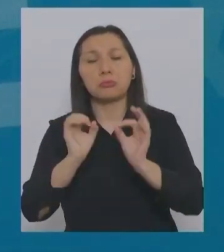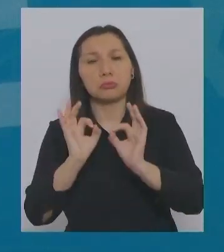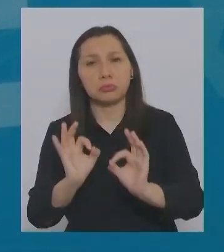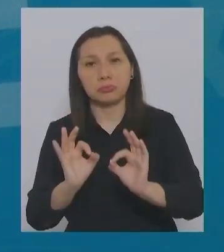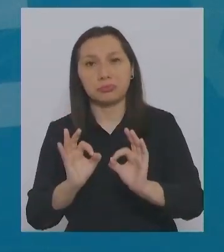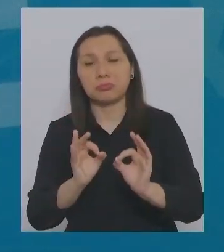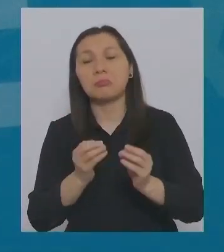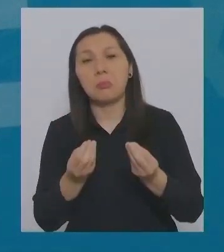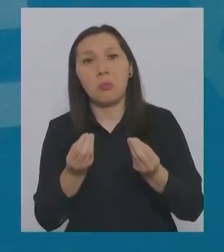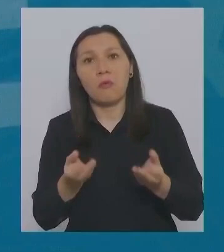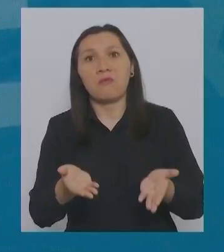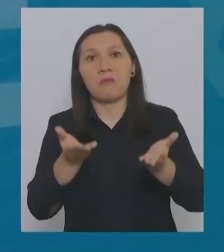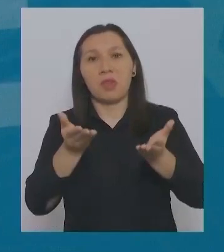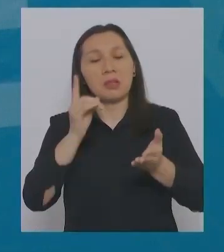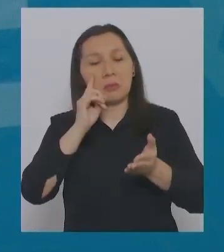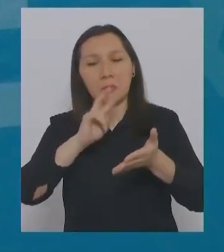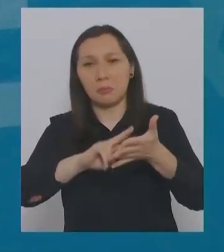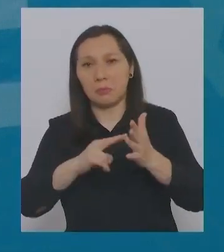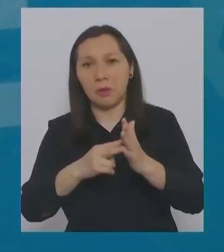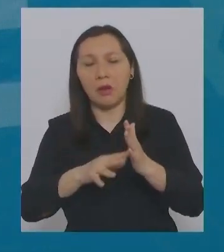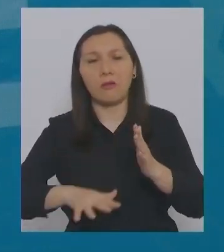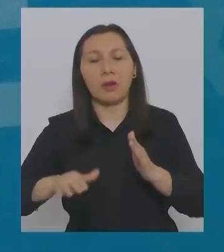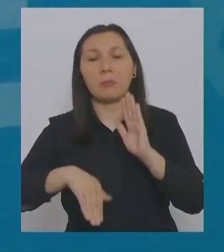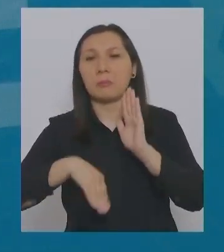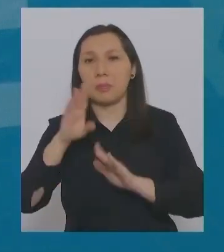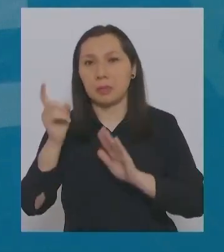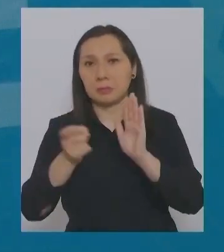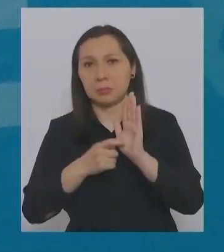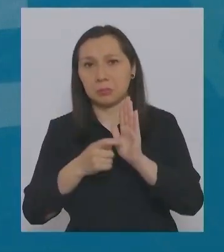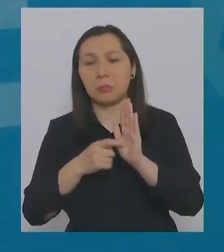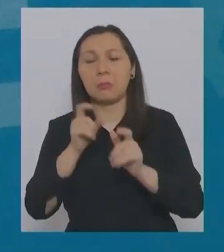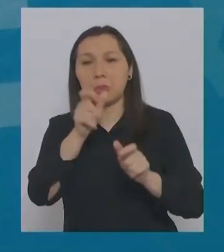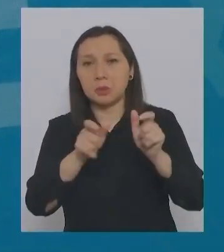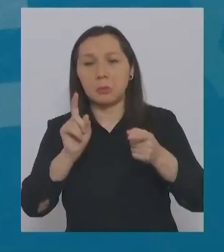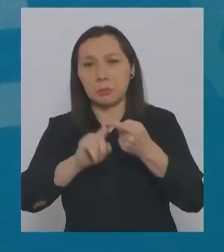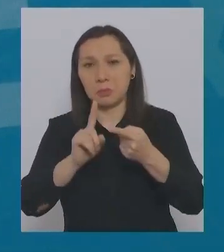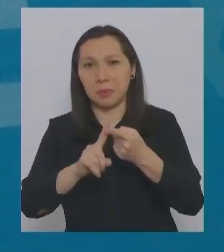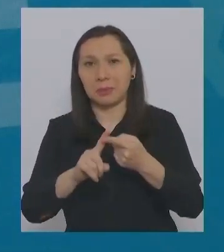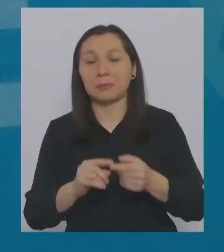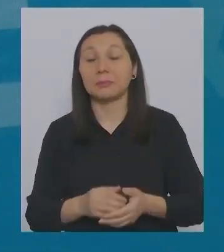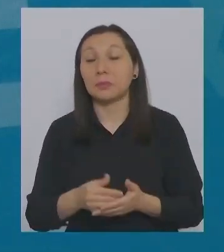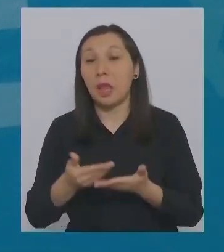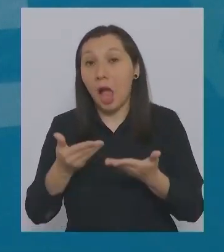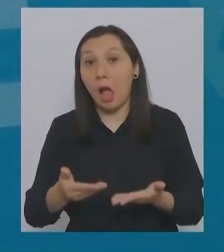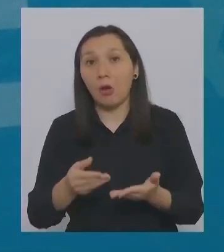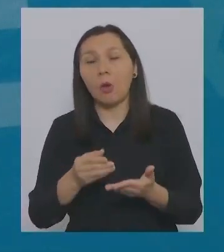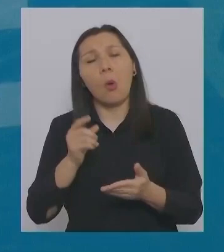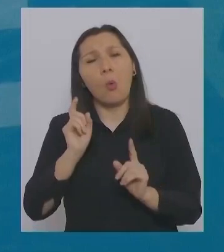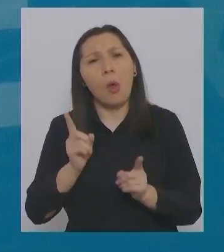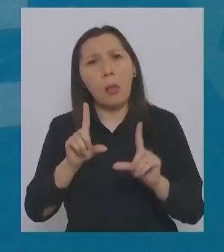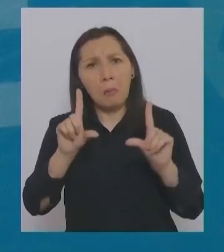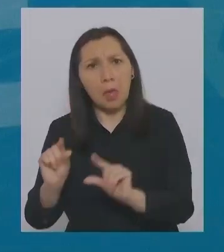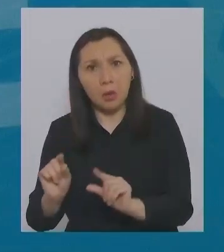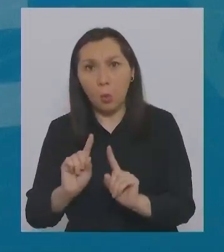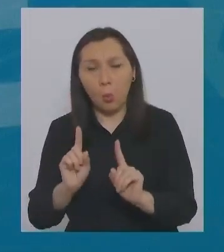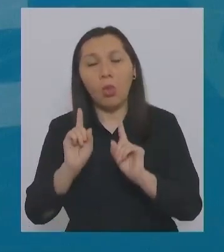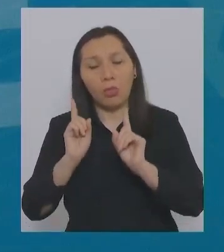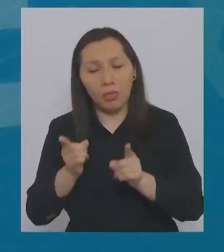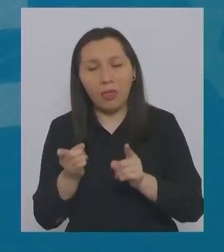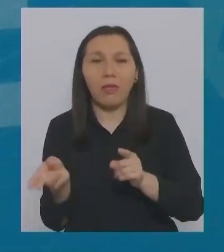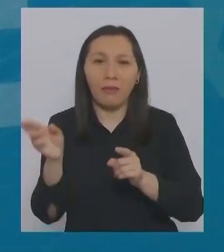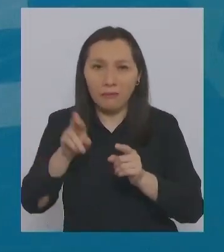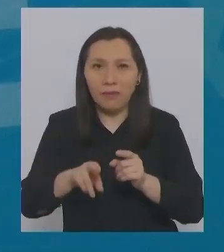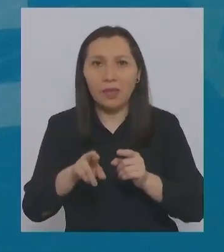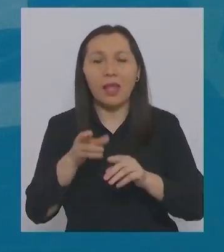llevar en forma muy exitosa y con una alta participación. Y esta vez no debe ser la excepción. El llamado